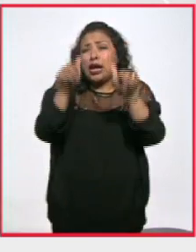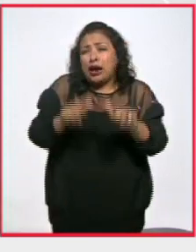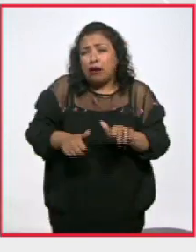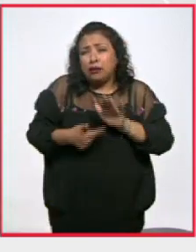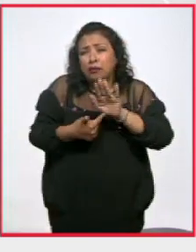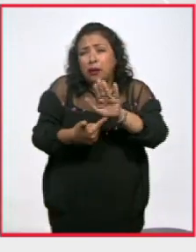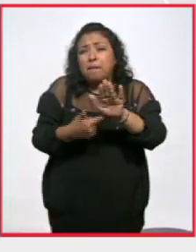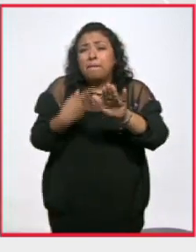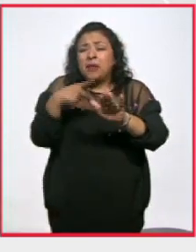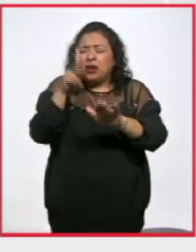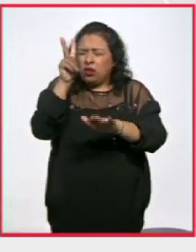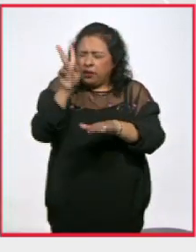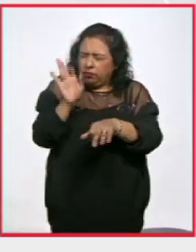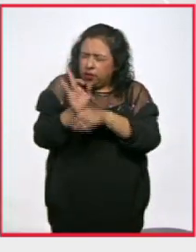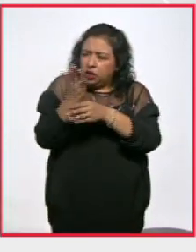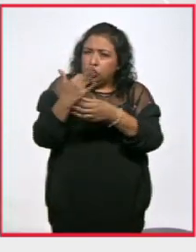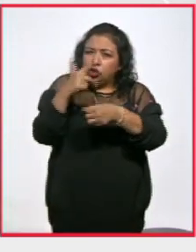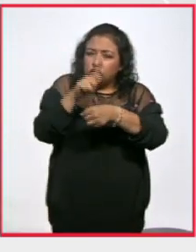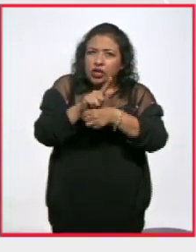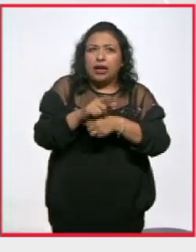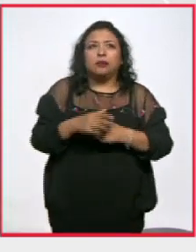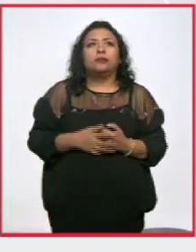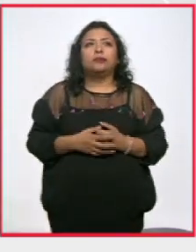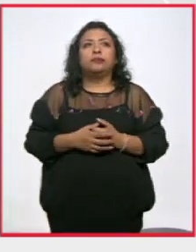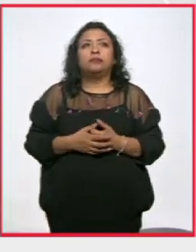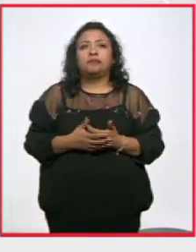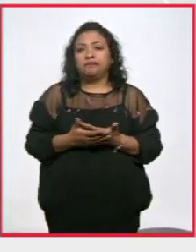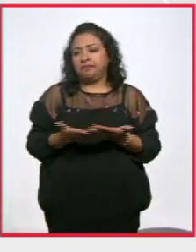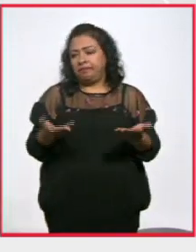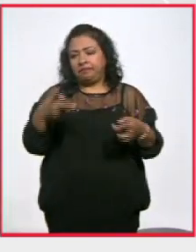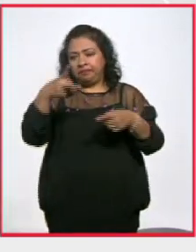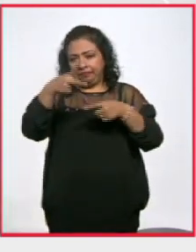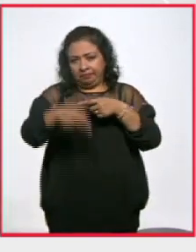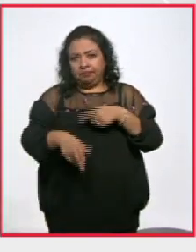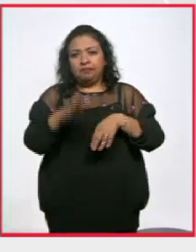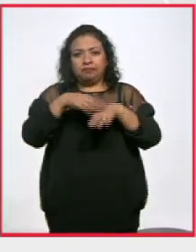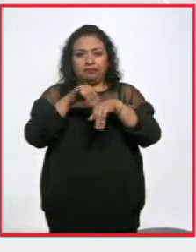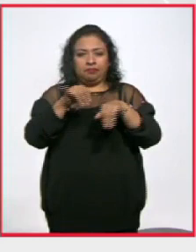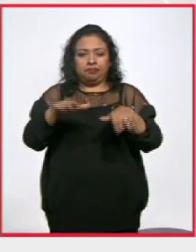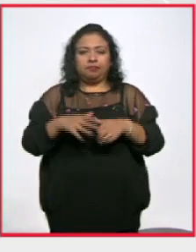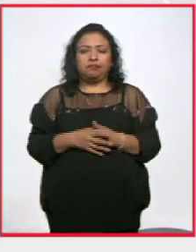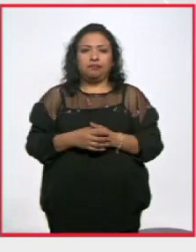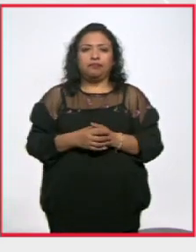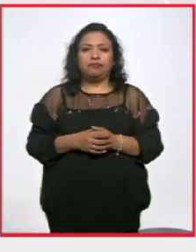sobre todo con un carácter muy, muy social de creadores culturales. Bueno, hacemos una pausa, tenemos más.